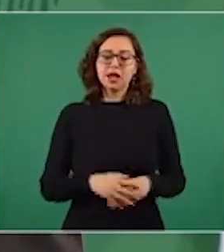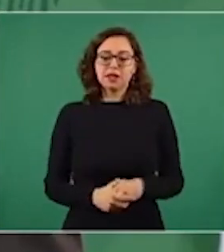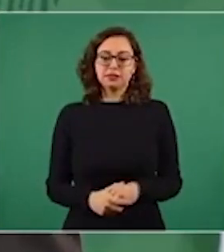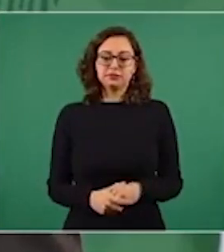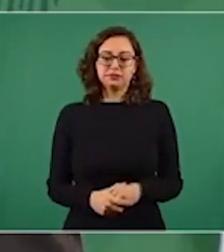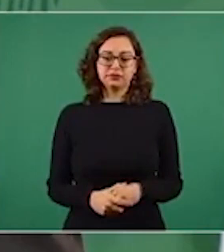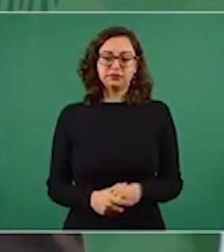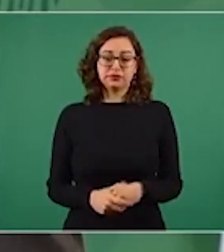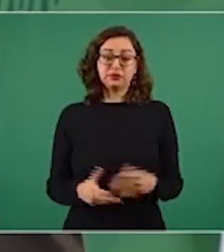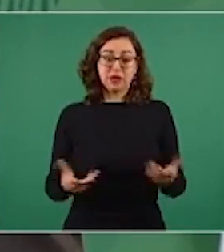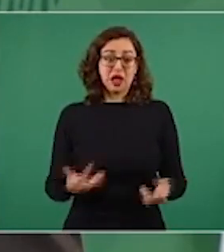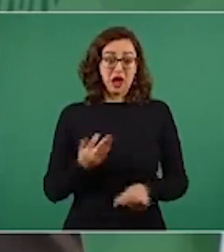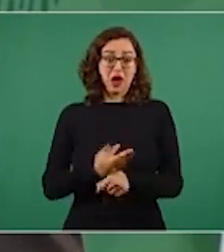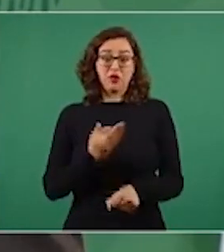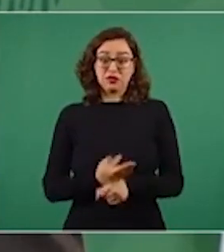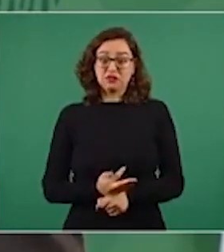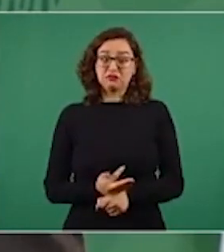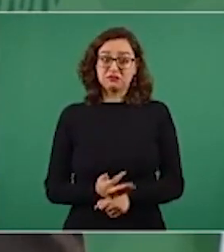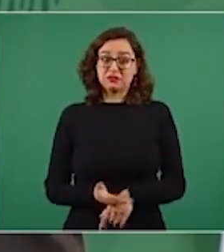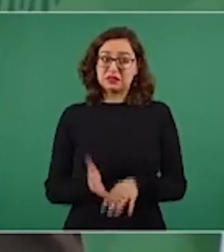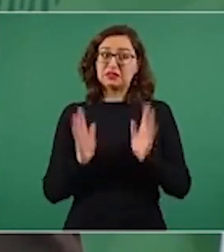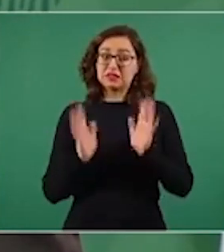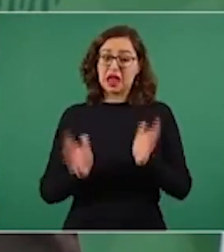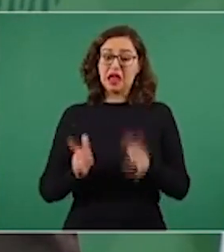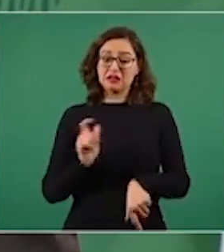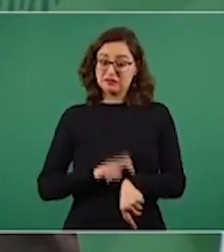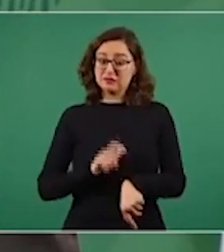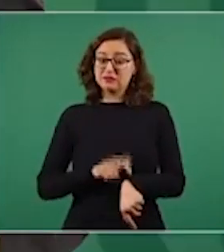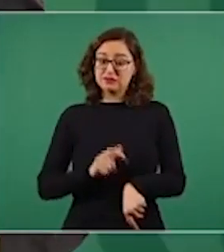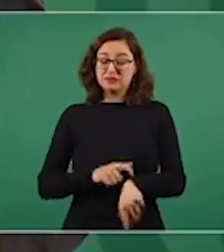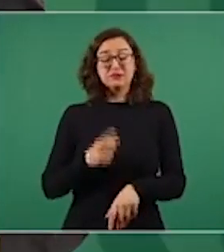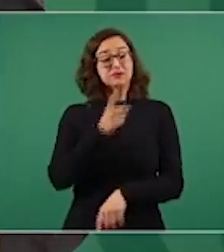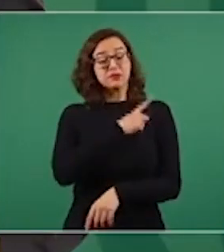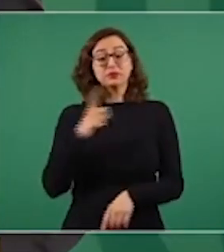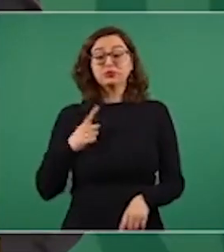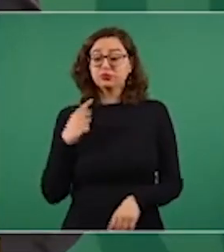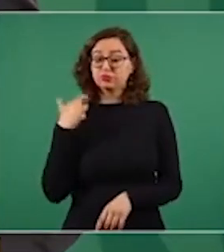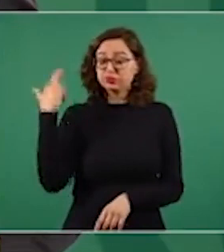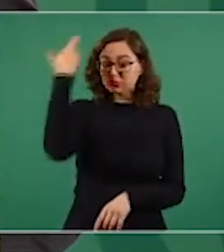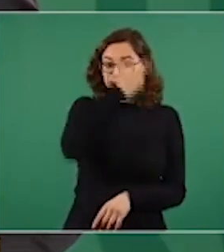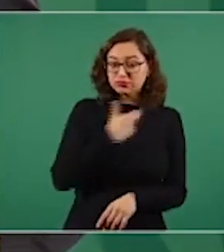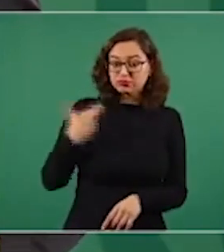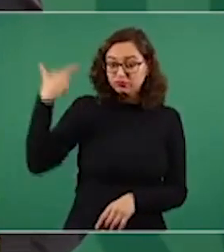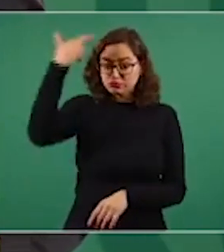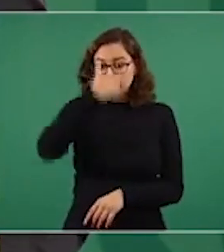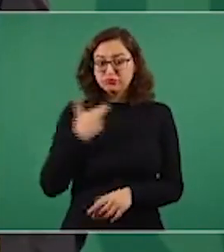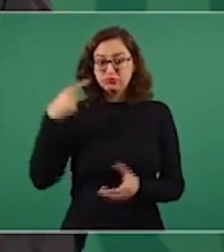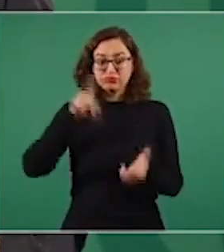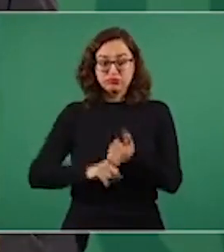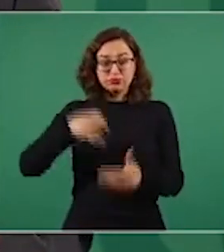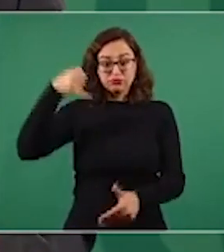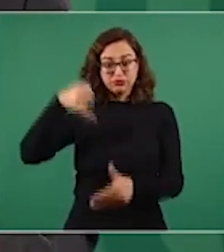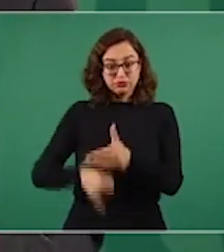Entonces, es oportuno el que se haga una revisión de estos casos. Ah,